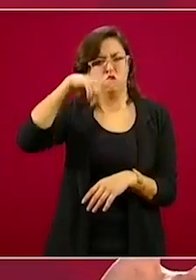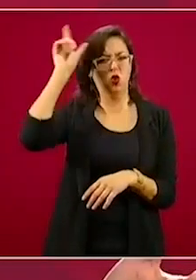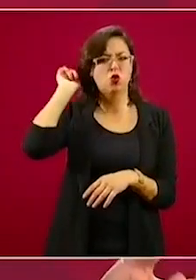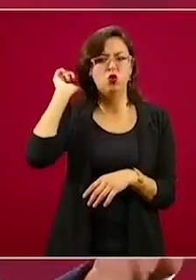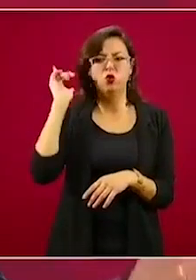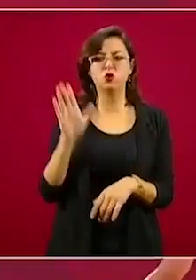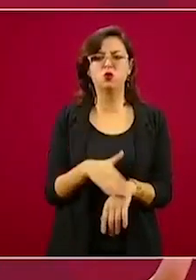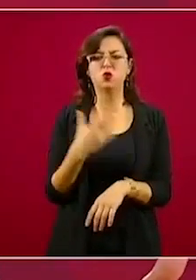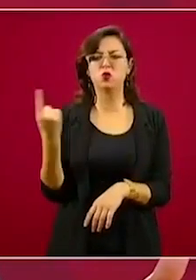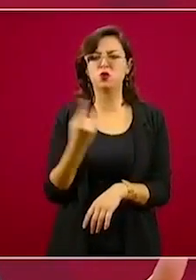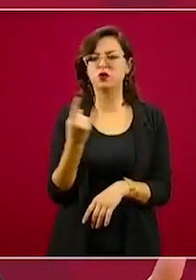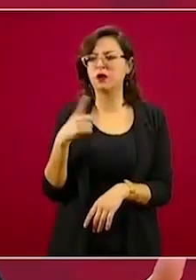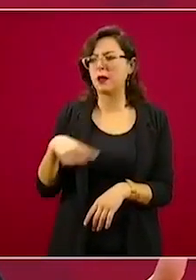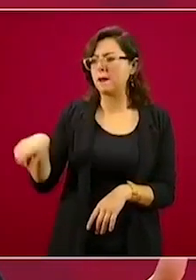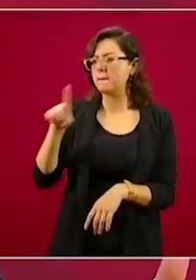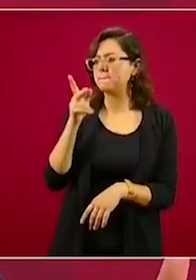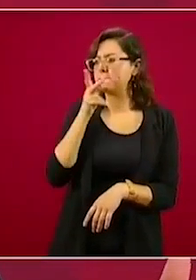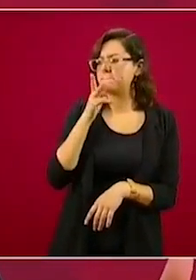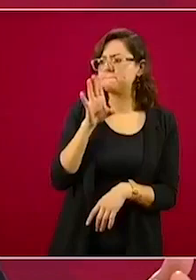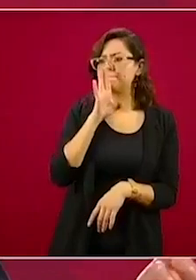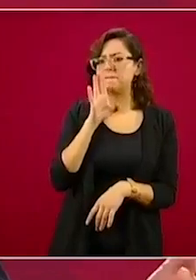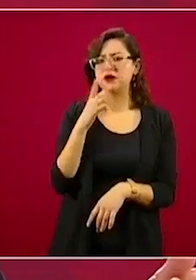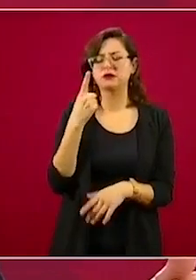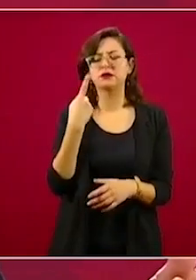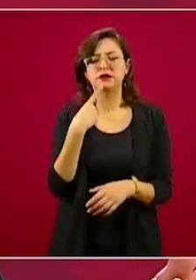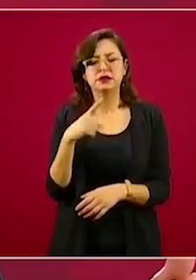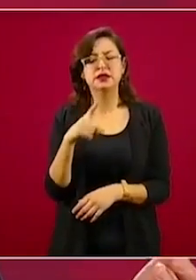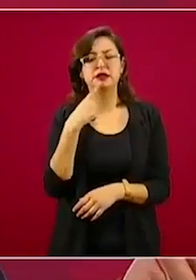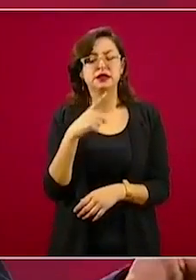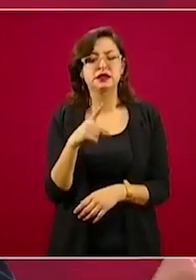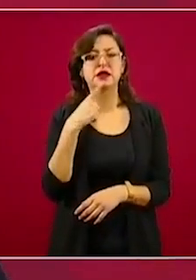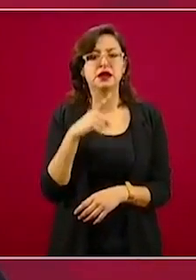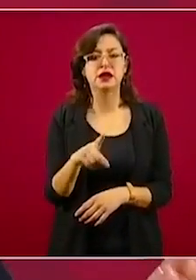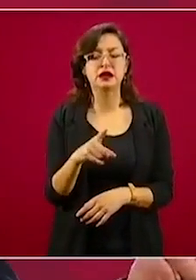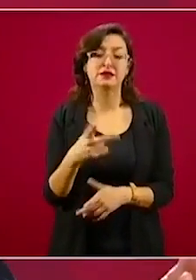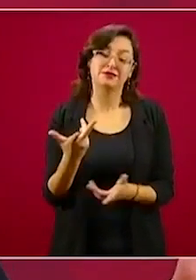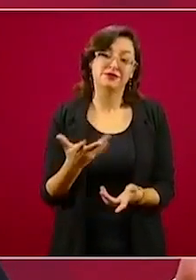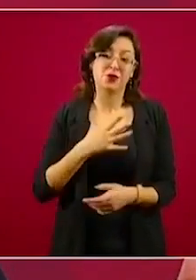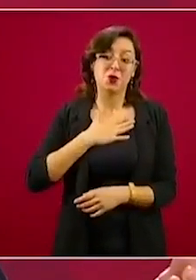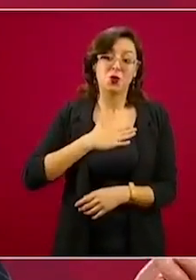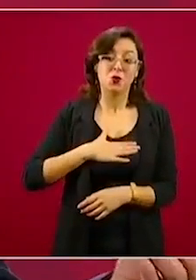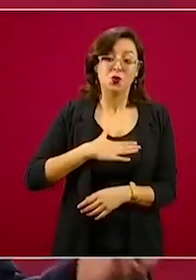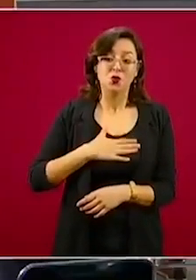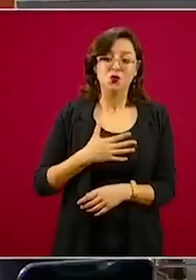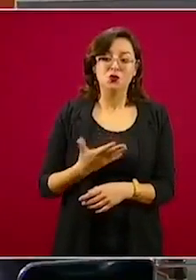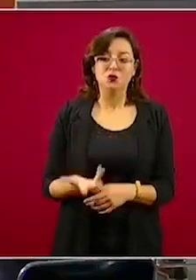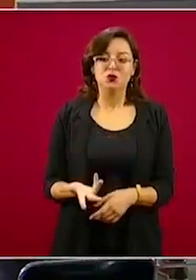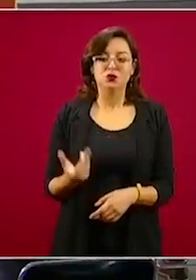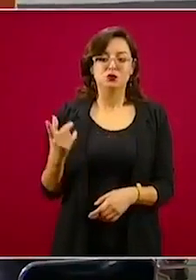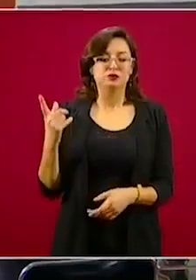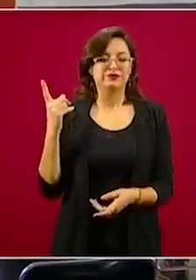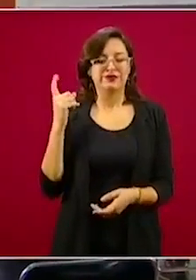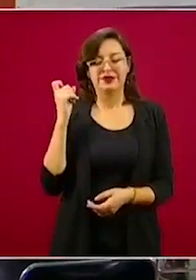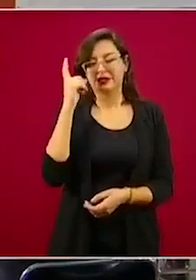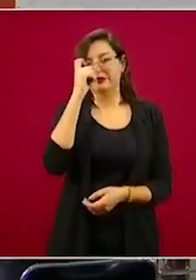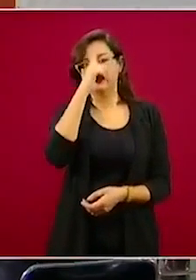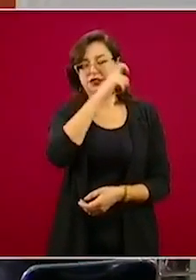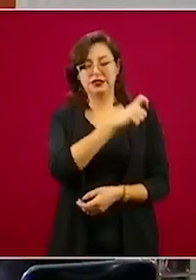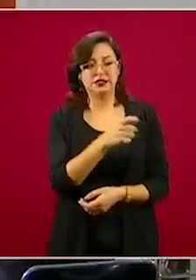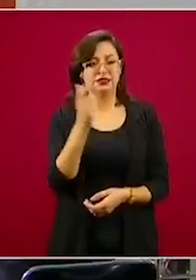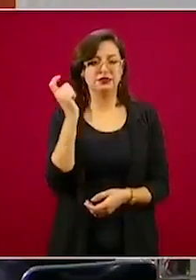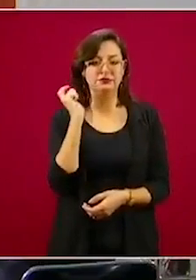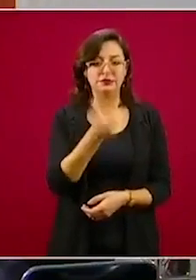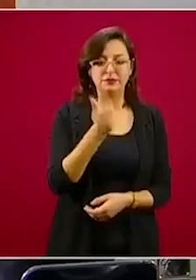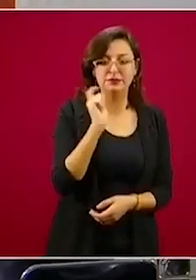El funcionario federal señaló que las únicas quejas que han recibido es sobre la dificultad que tienen los padres de familia